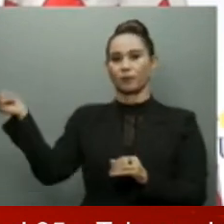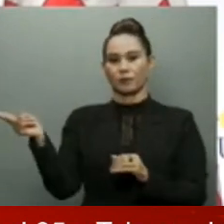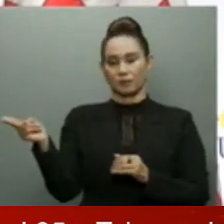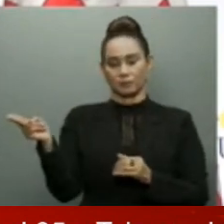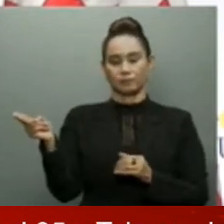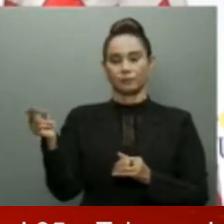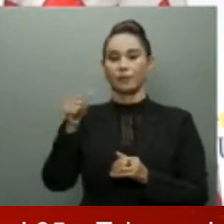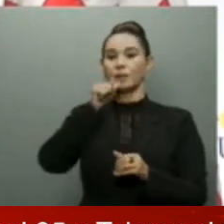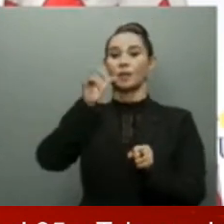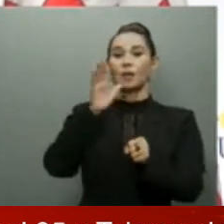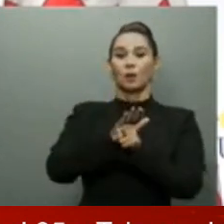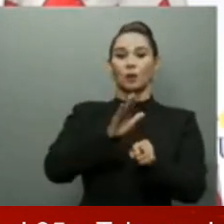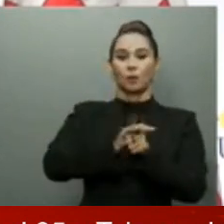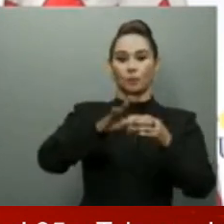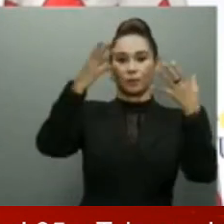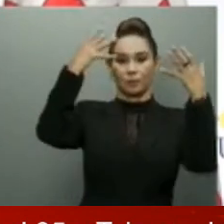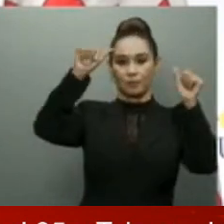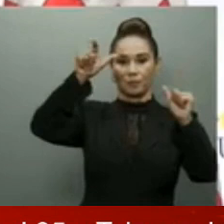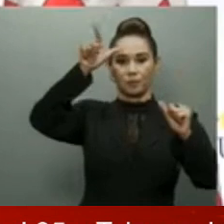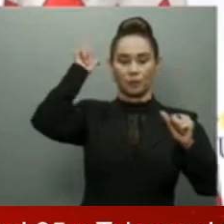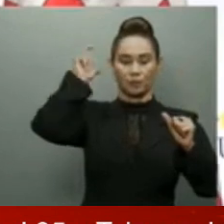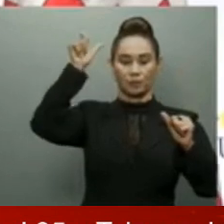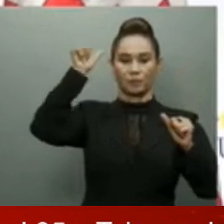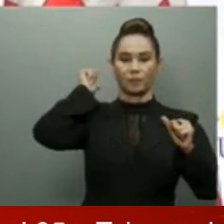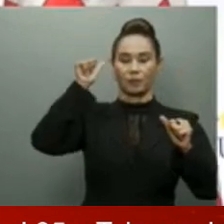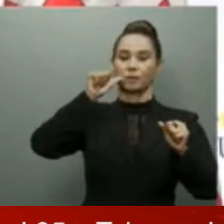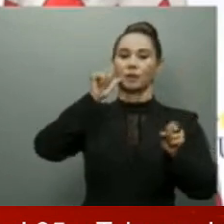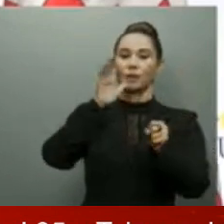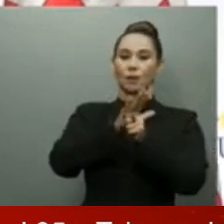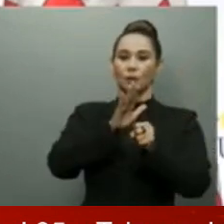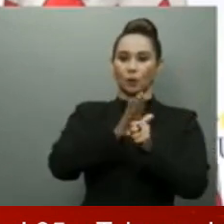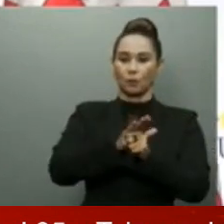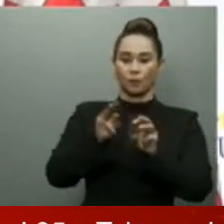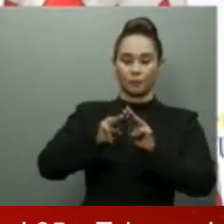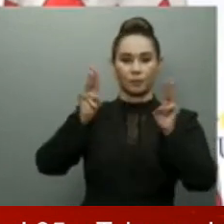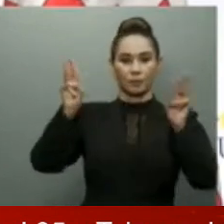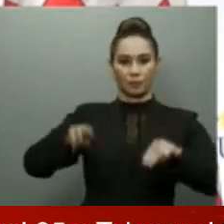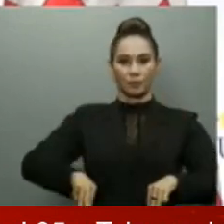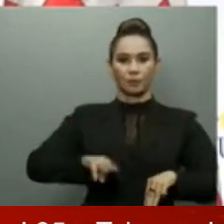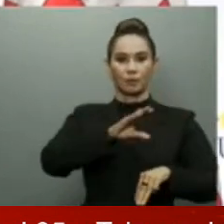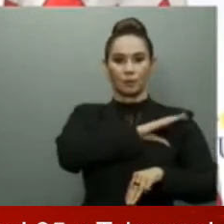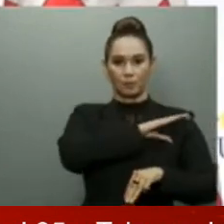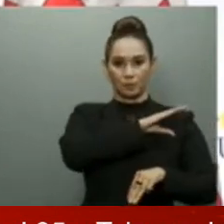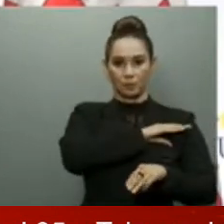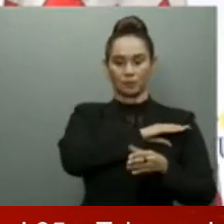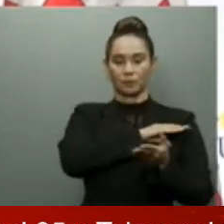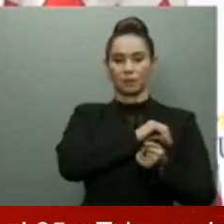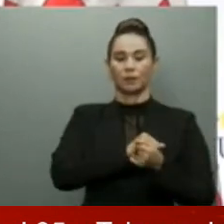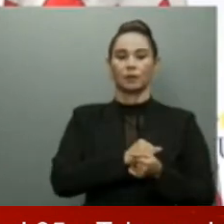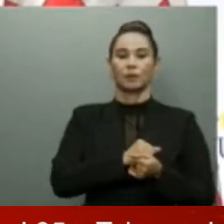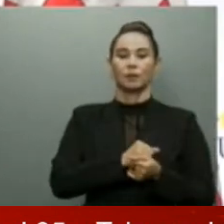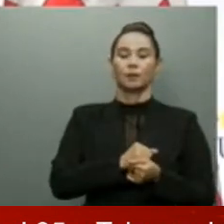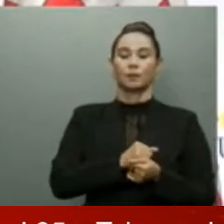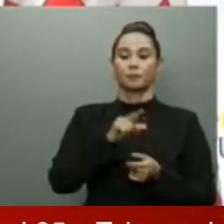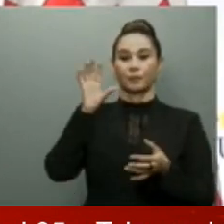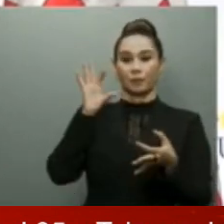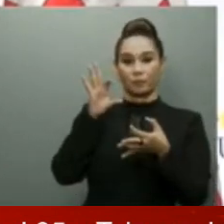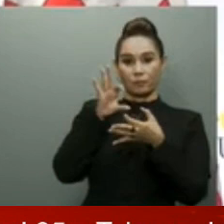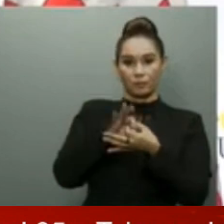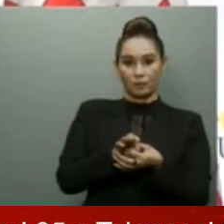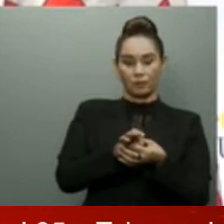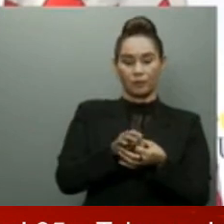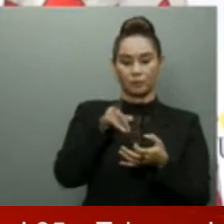del presidente Luis Sabinader. Ese es el compromiso del Ministerio de Interior de Policía. De manera conjunta, en esta medida,